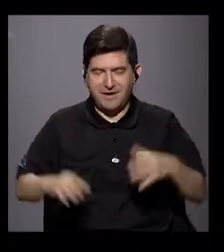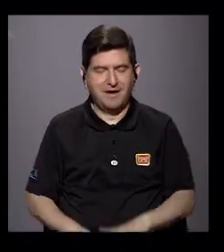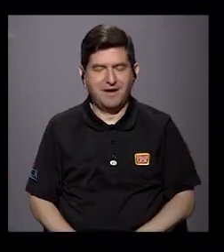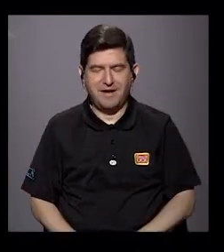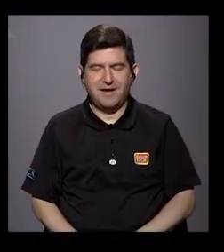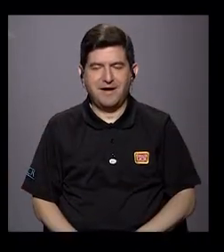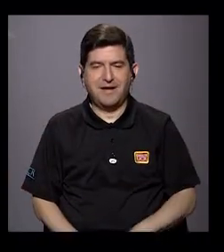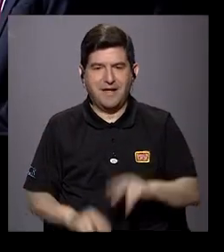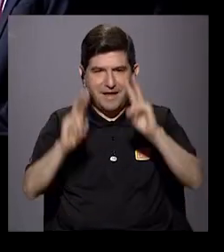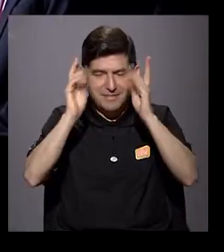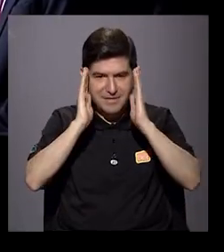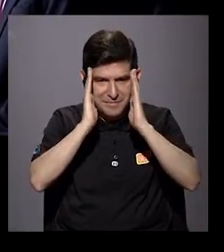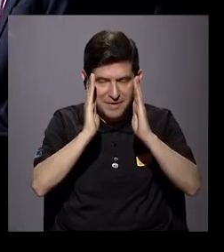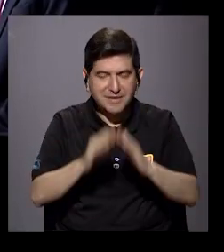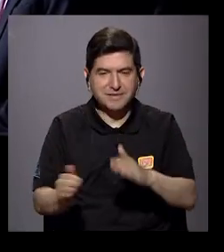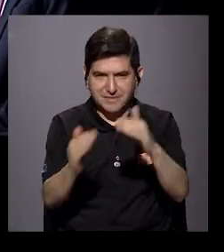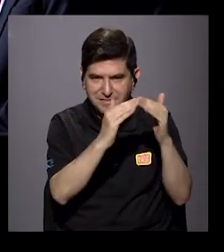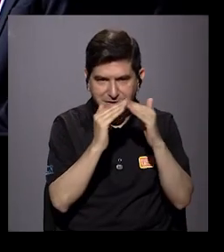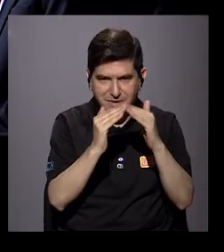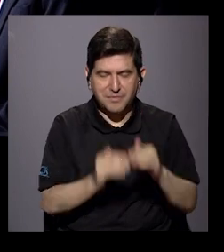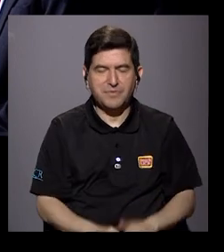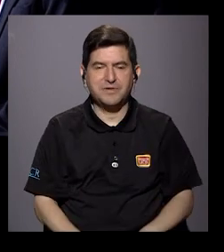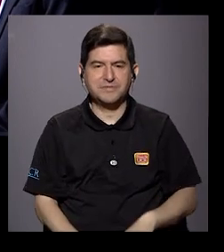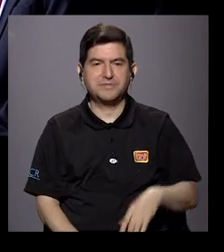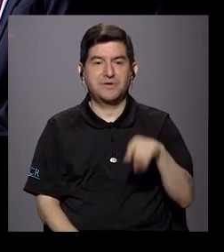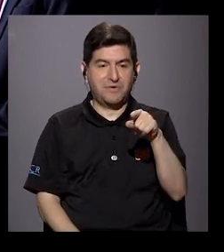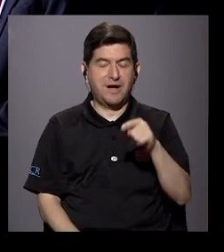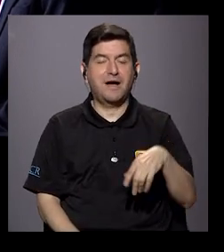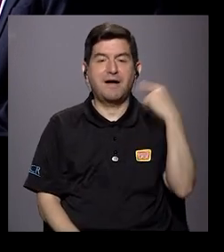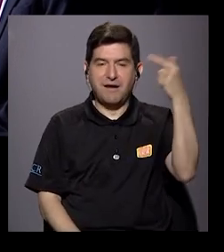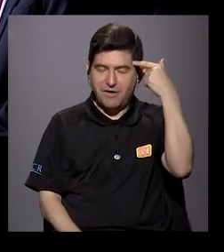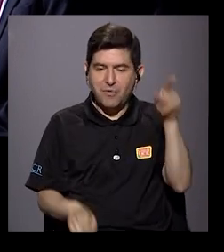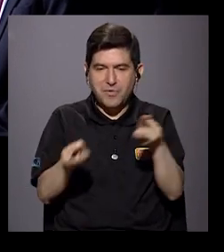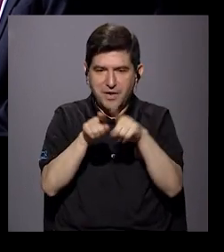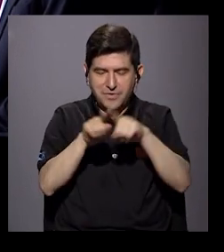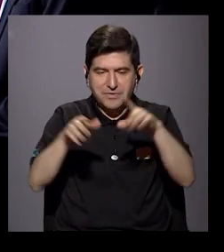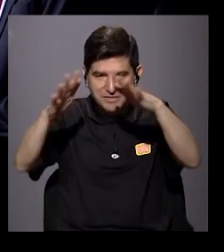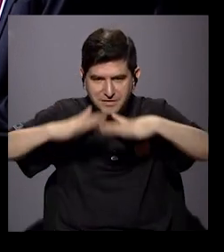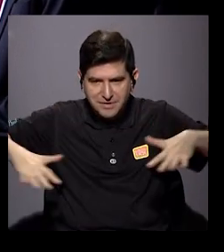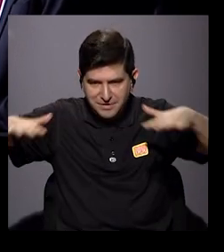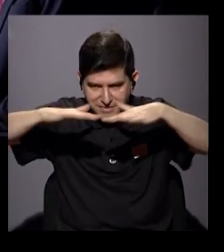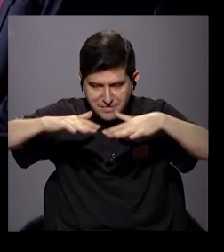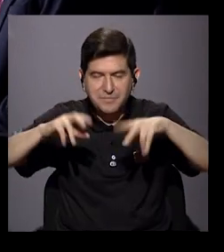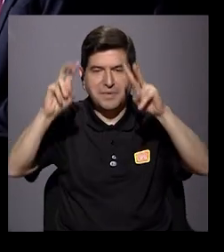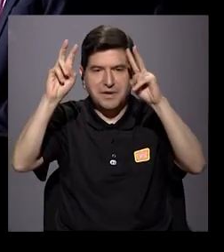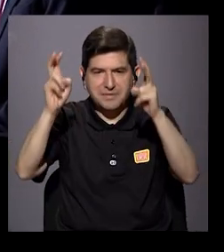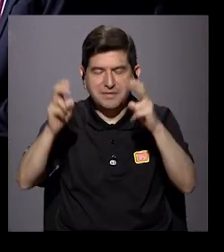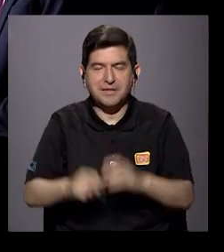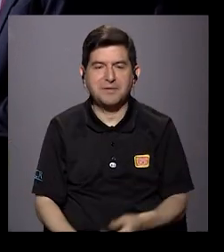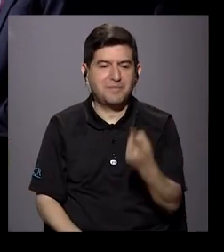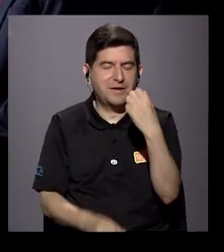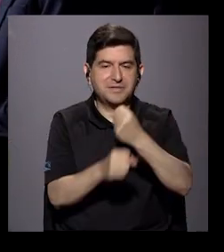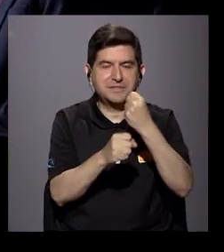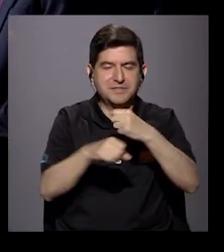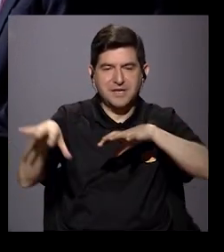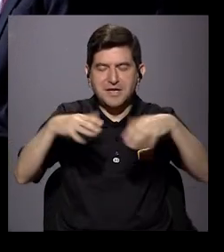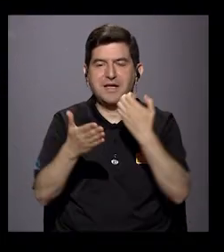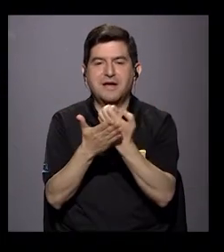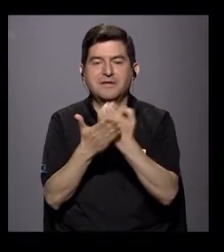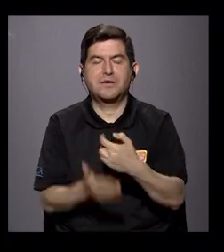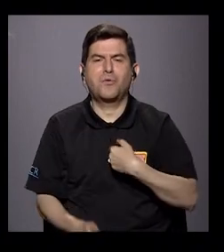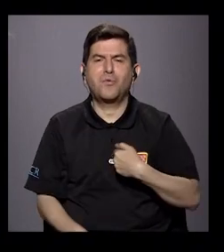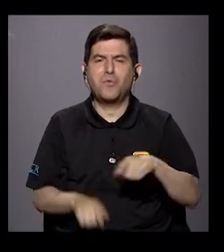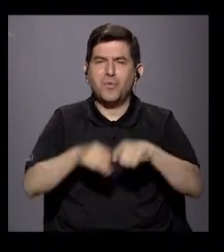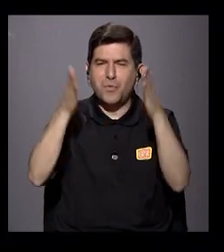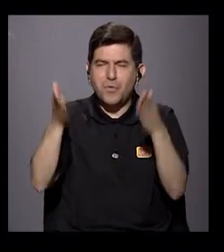no excluye el tema de que un estado también ocupe en su agenda espacios y temas como desempleo, como reactivación. Uno